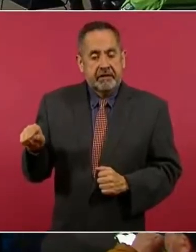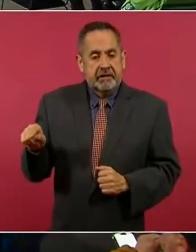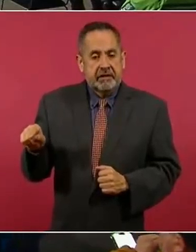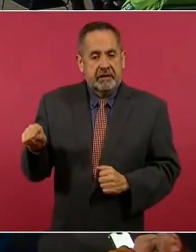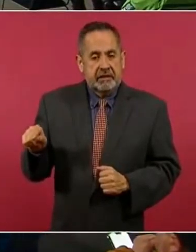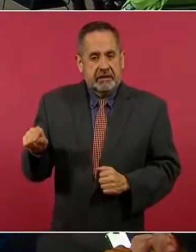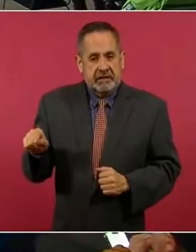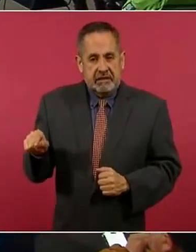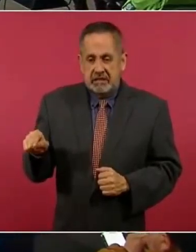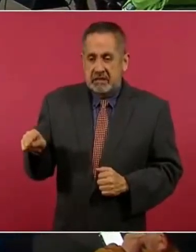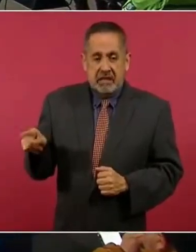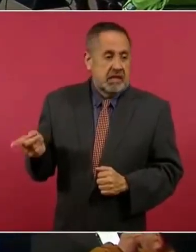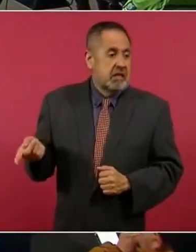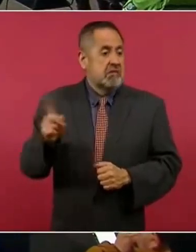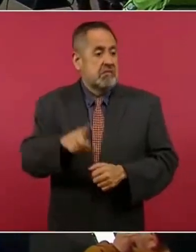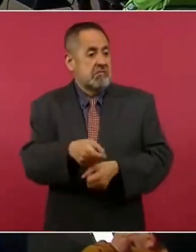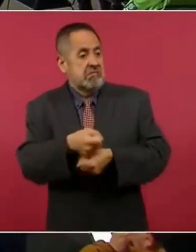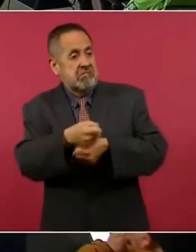reprimir a nadie